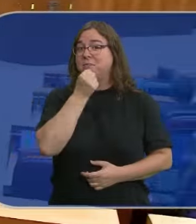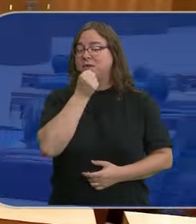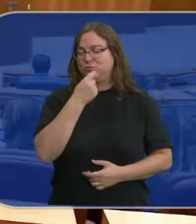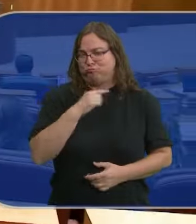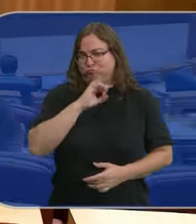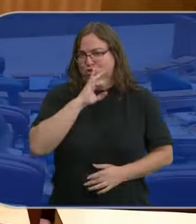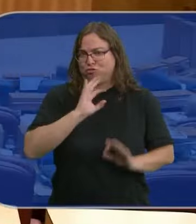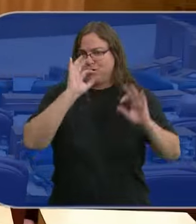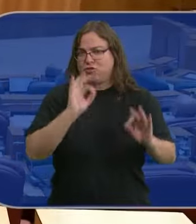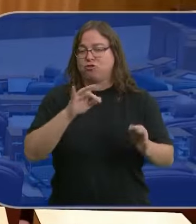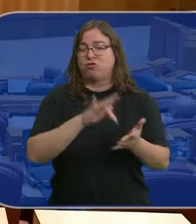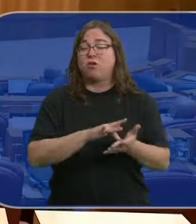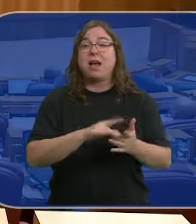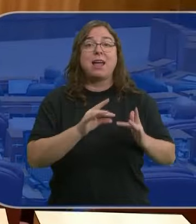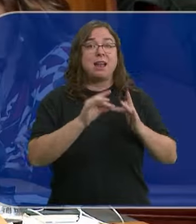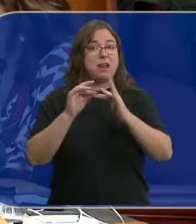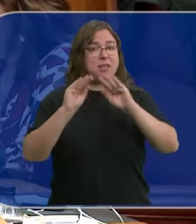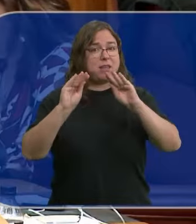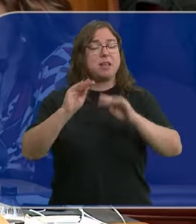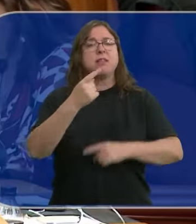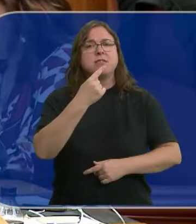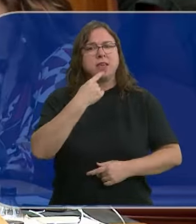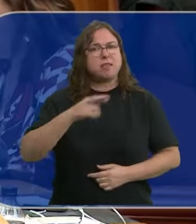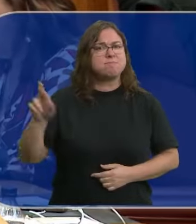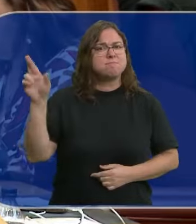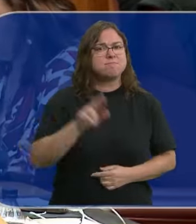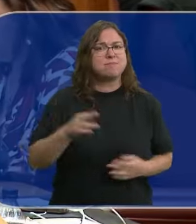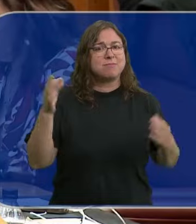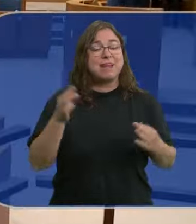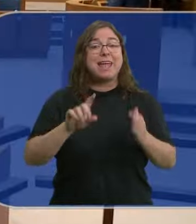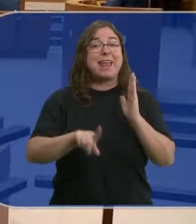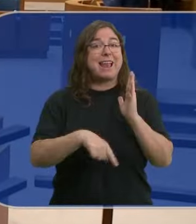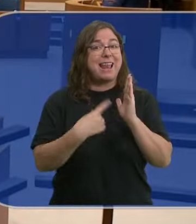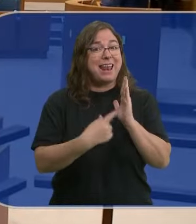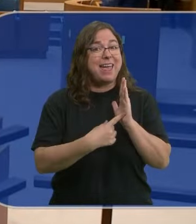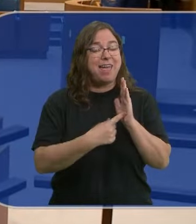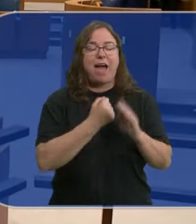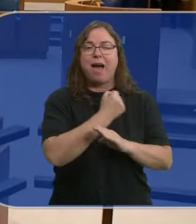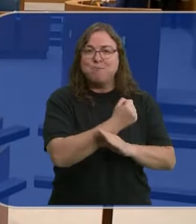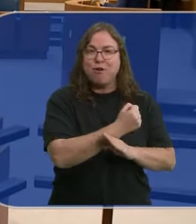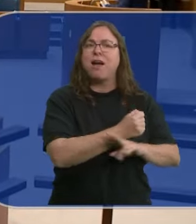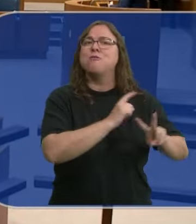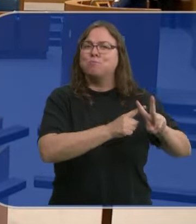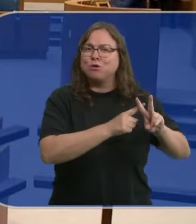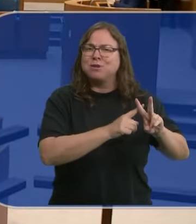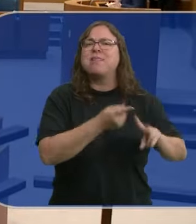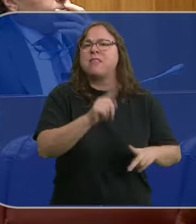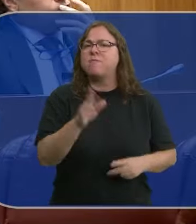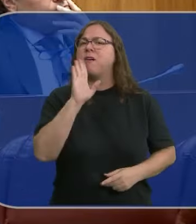satisfacción por lo que ha ocurrido hoy. Su líder ha recordado insistentemente que tras esta ley estaba Vox, pero también el PP.